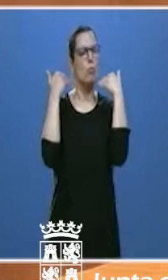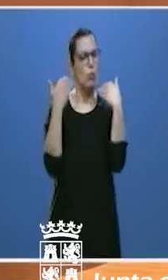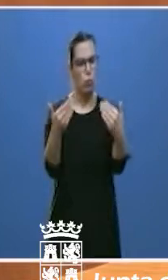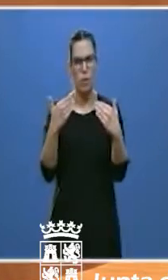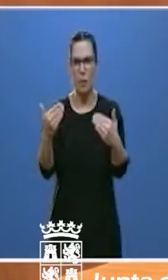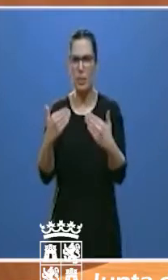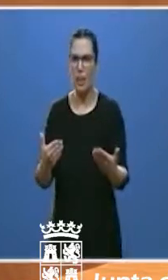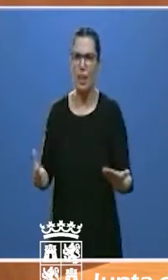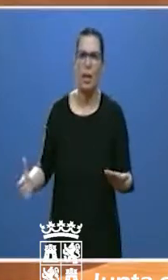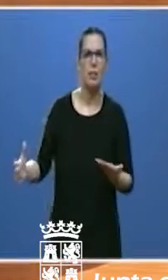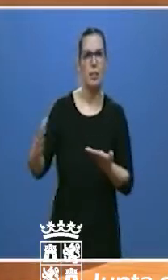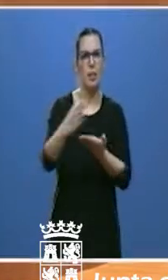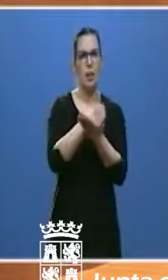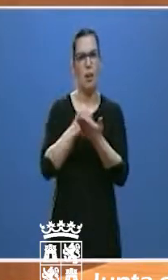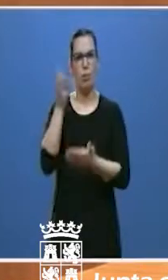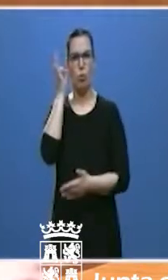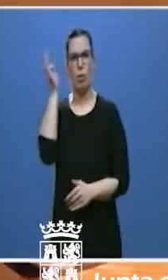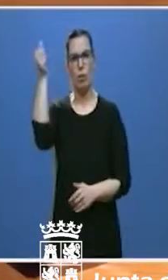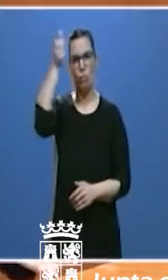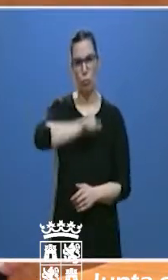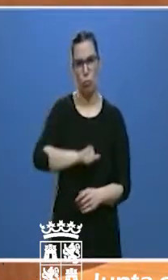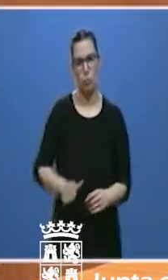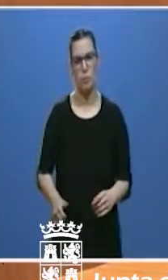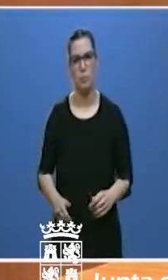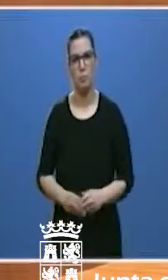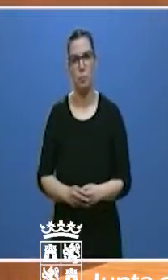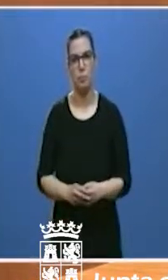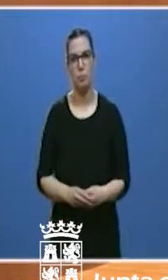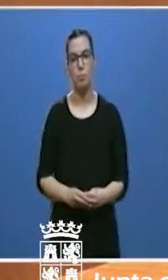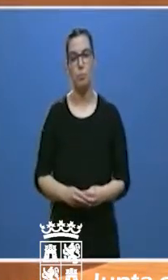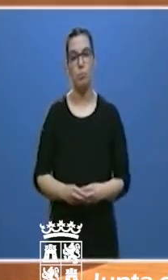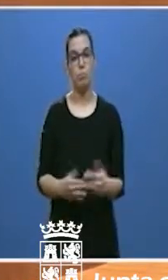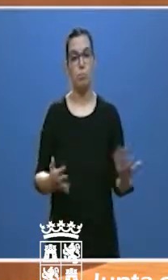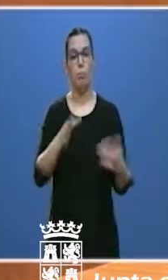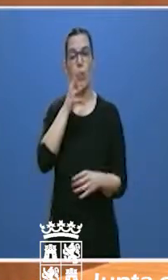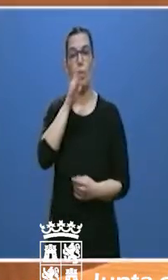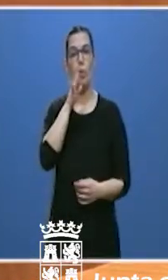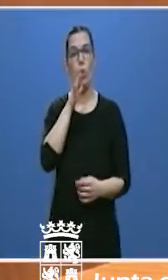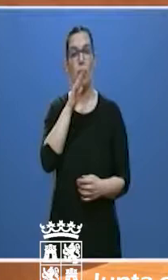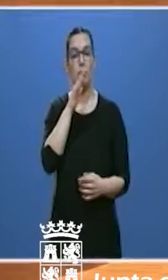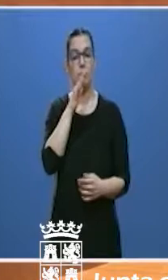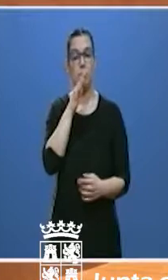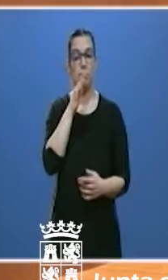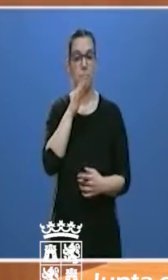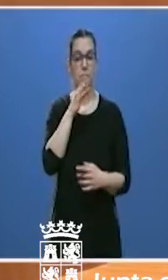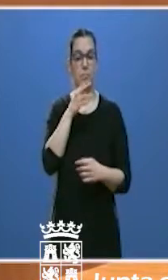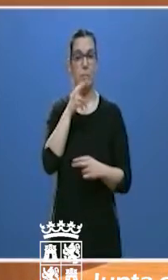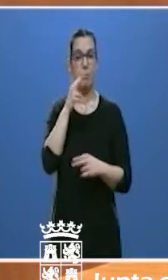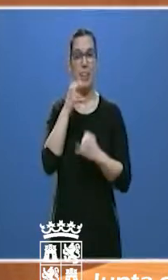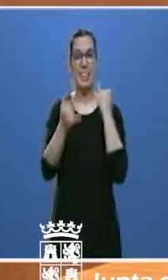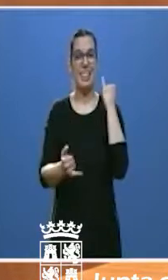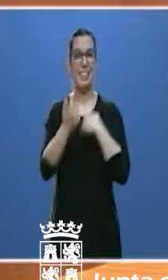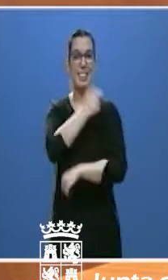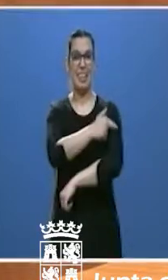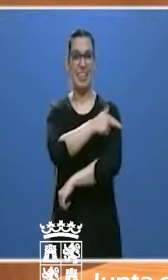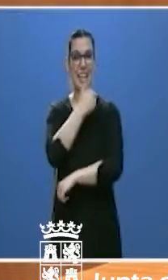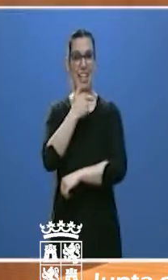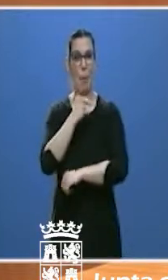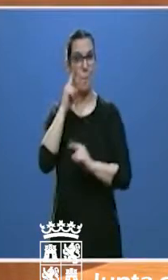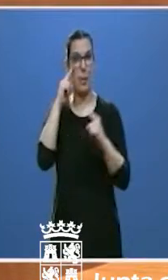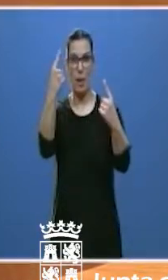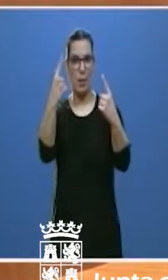a todas ellas y a todos ellos. Continuamos viviendo una crisis sanitaria sin precedentes.